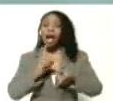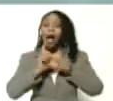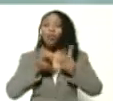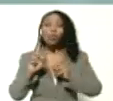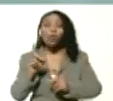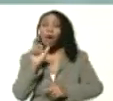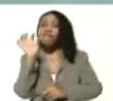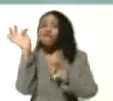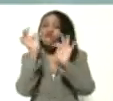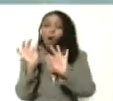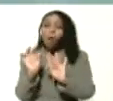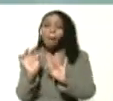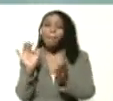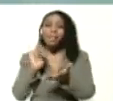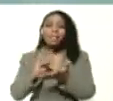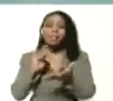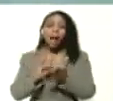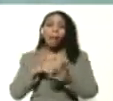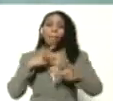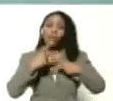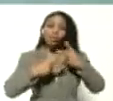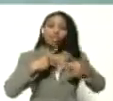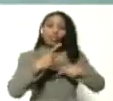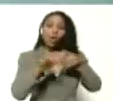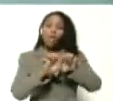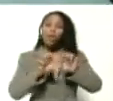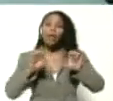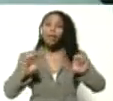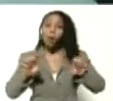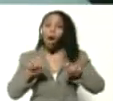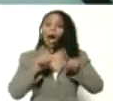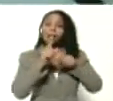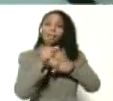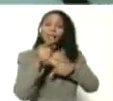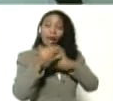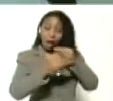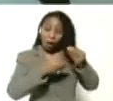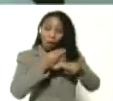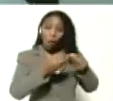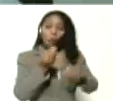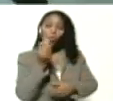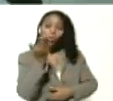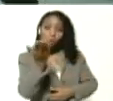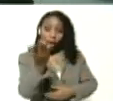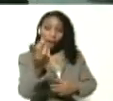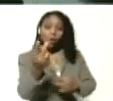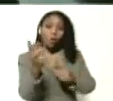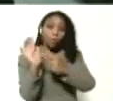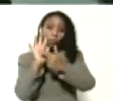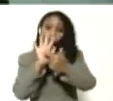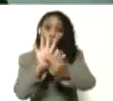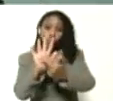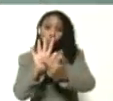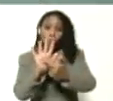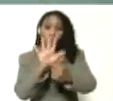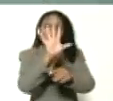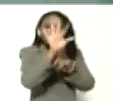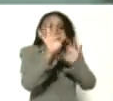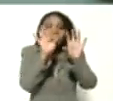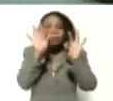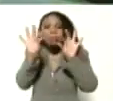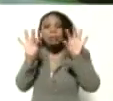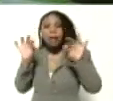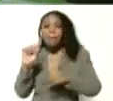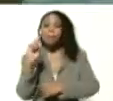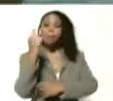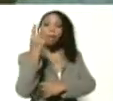intervienen en el proceso educativo, así como usted lo señaló, presidente, fueron seleccionados en esta